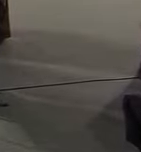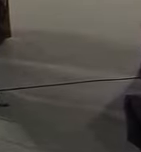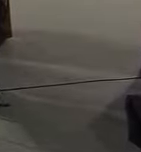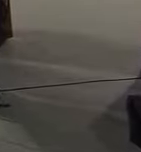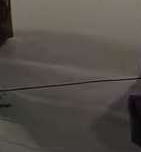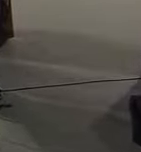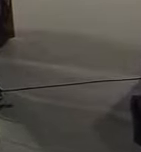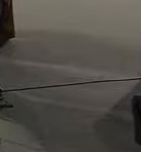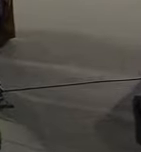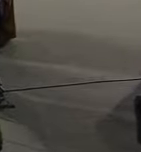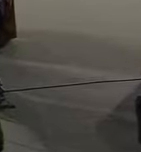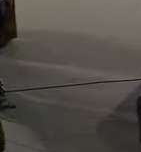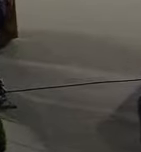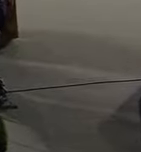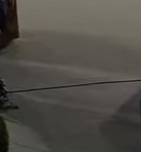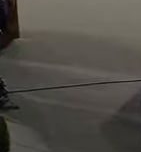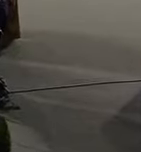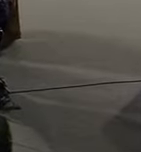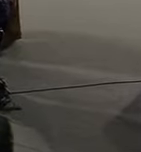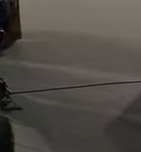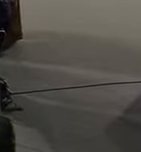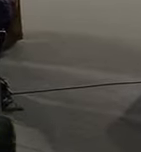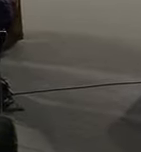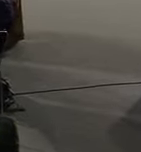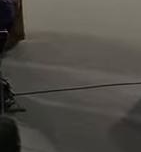le ganamos al Banco de México.